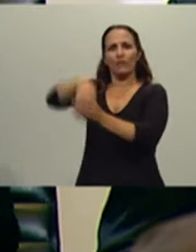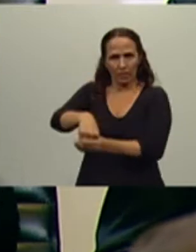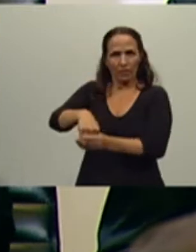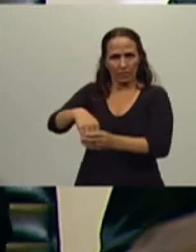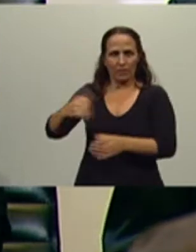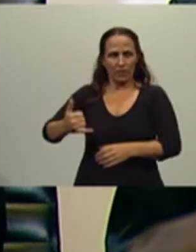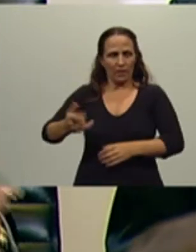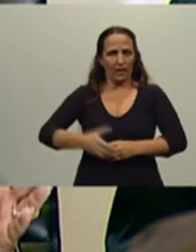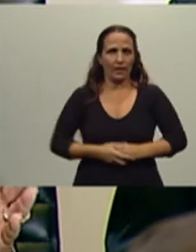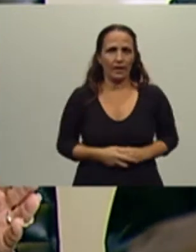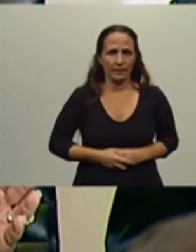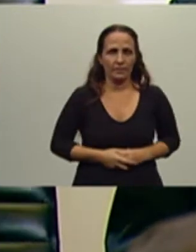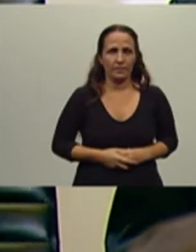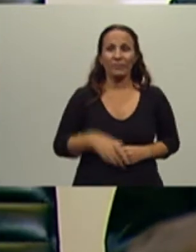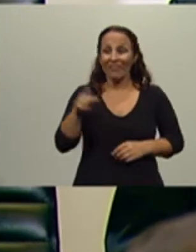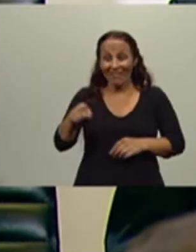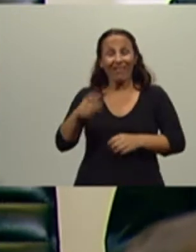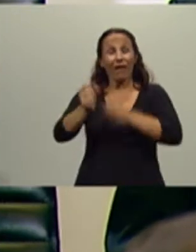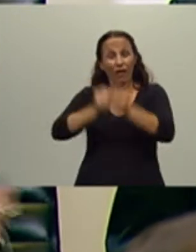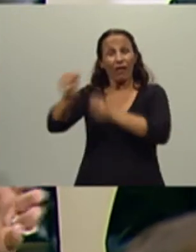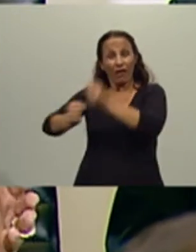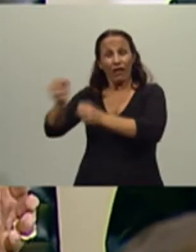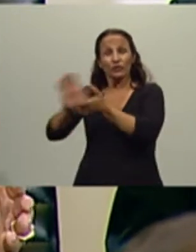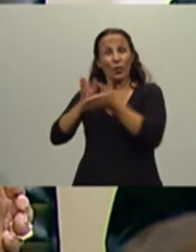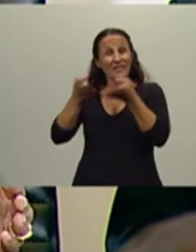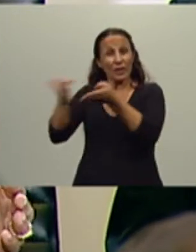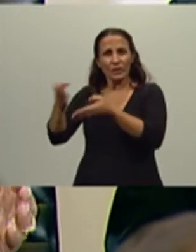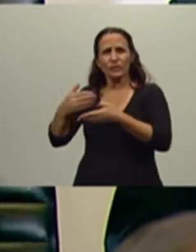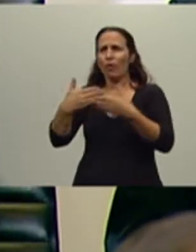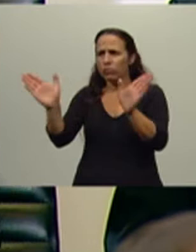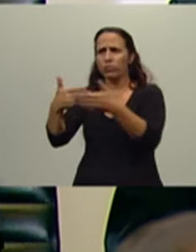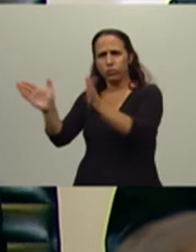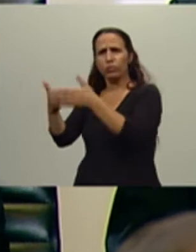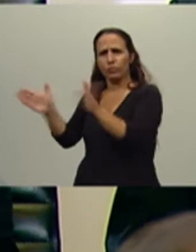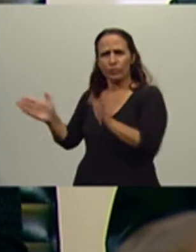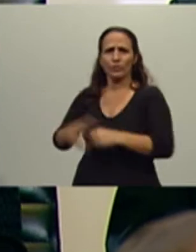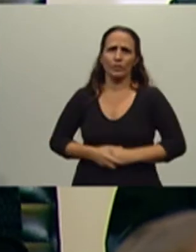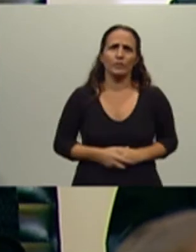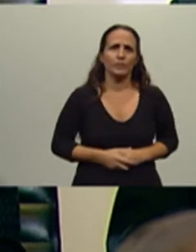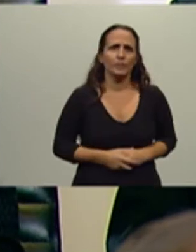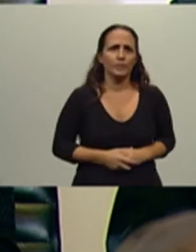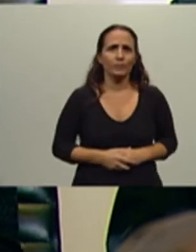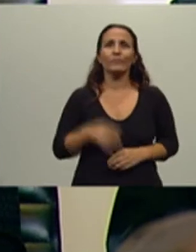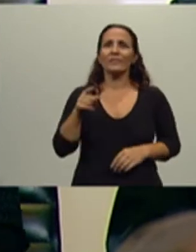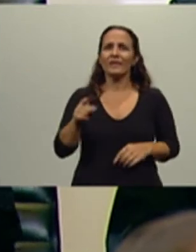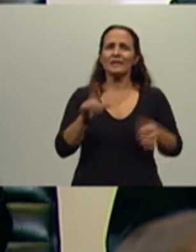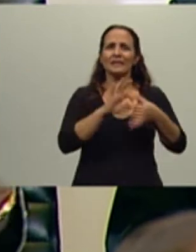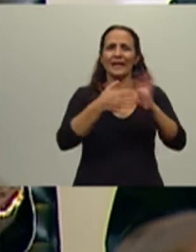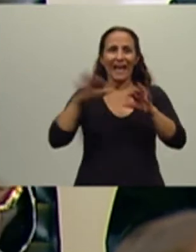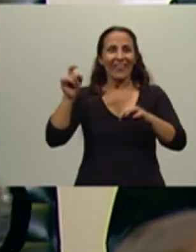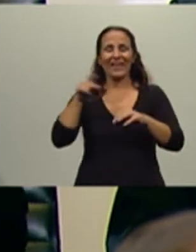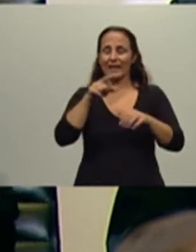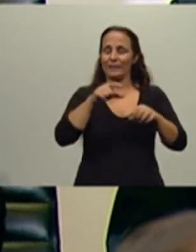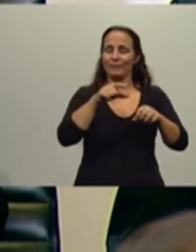abrieron centenares de comercios expendedores, las fábricas, perdón, las cadenas de